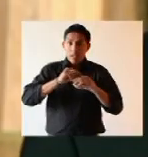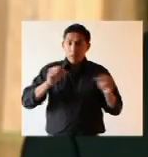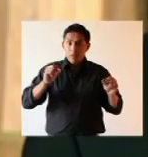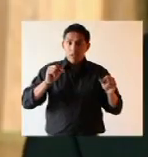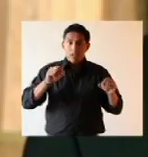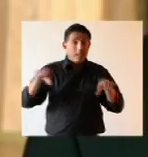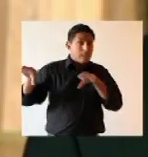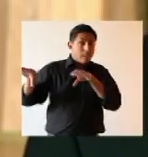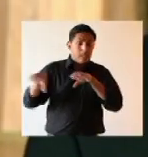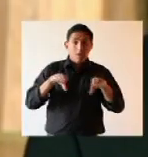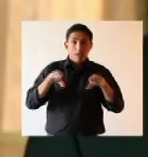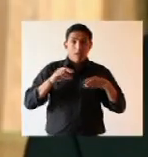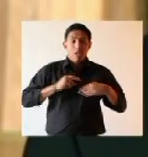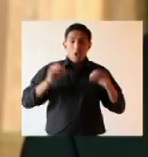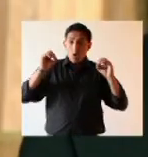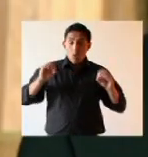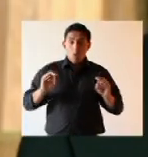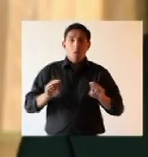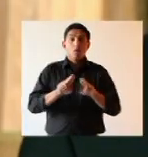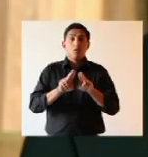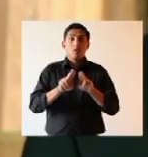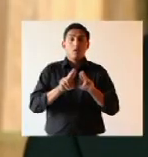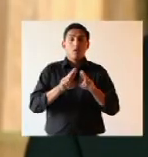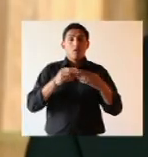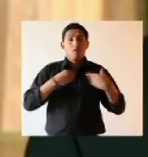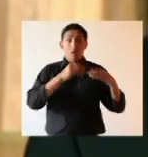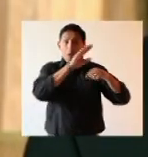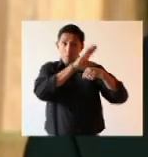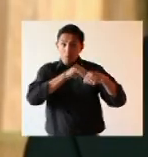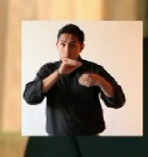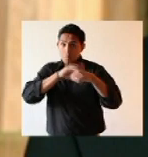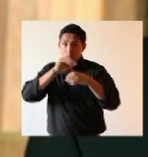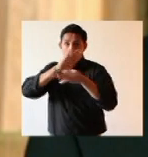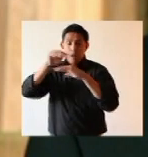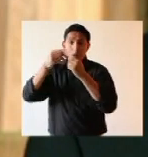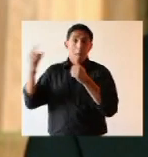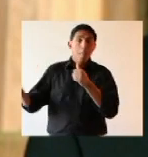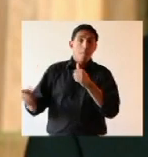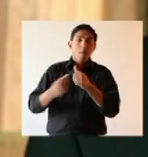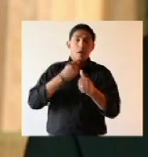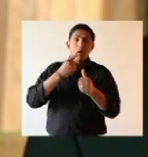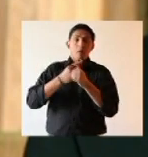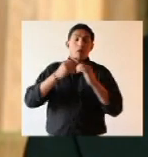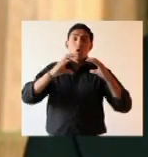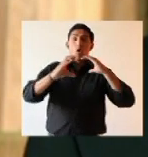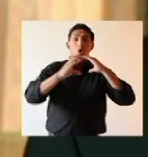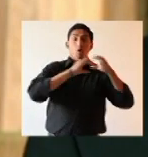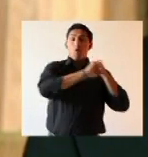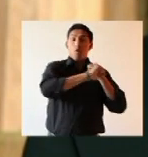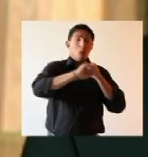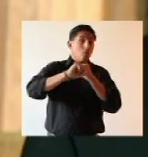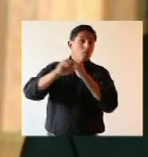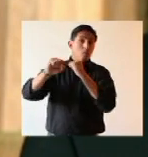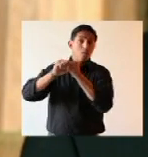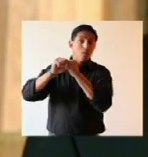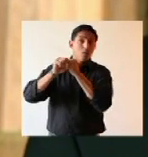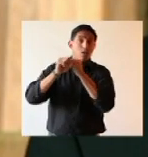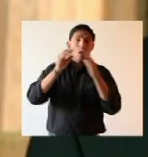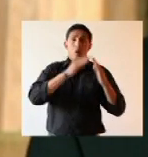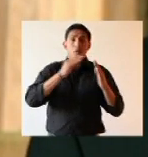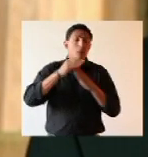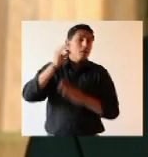Logramos que Naciones Unidas convoque a la primera conferencia de los pueblos